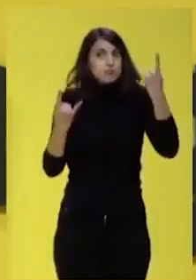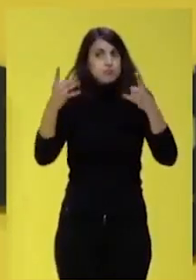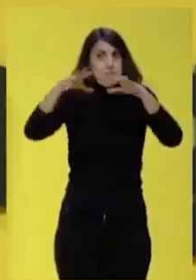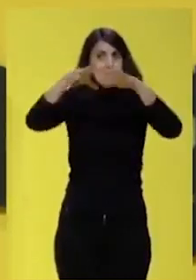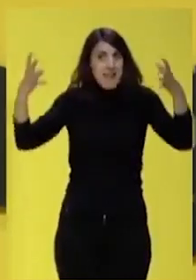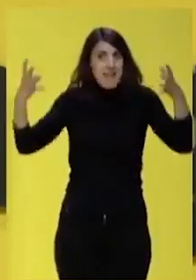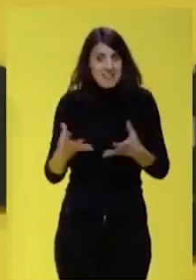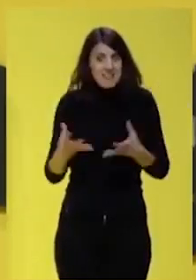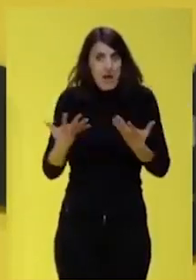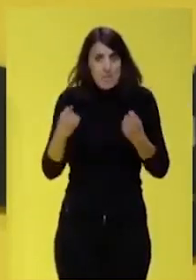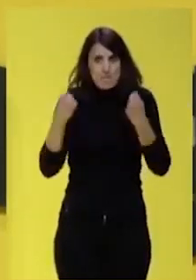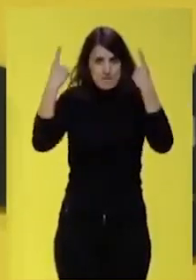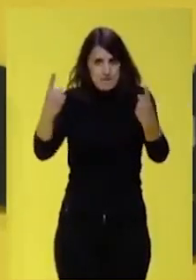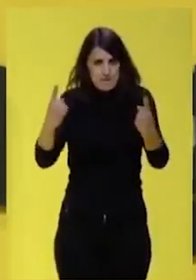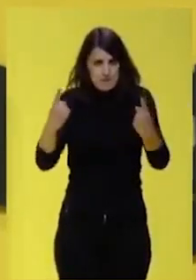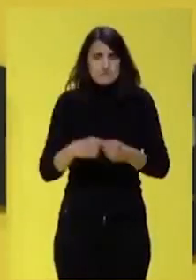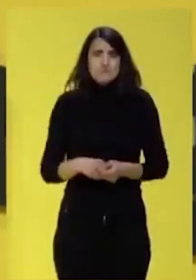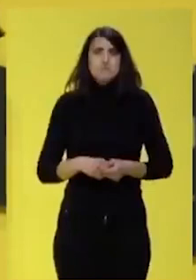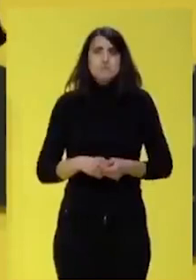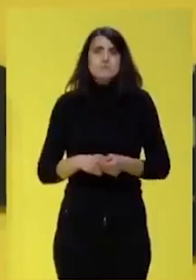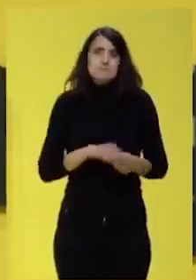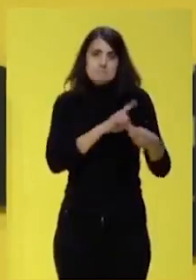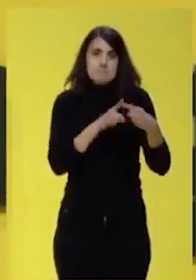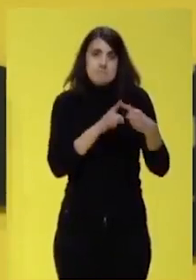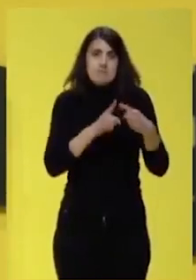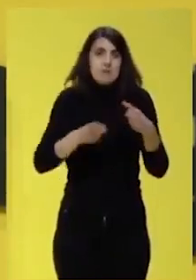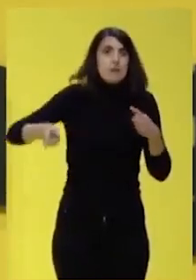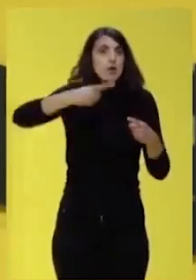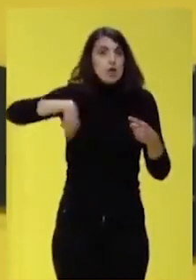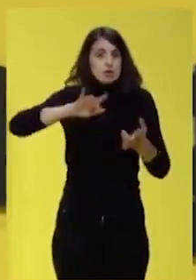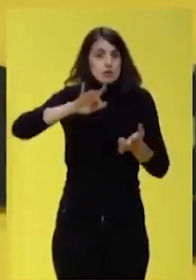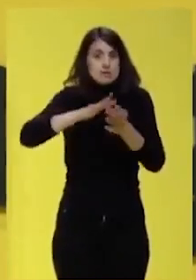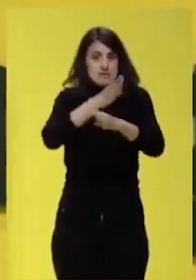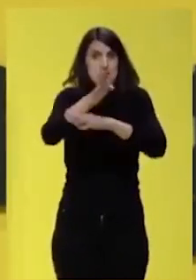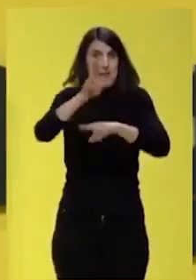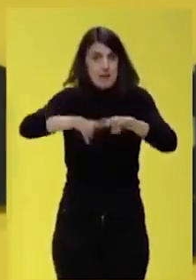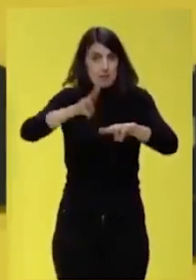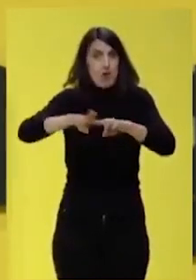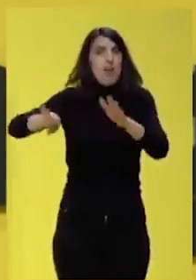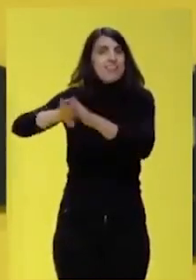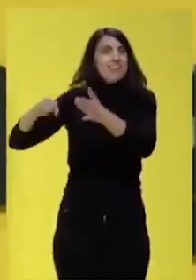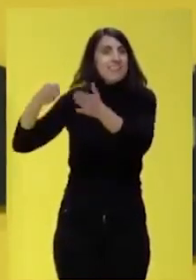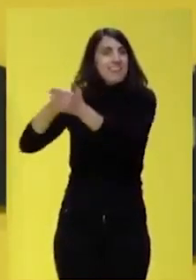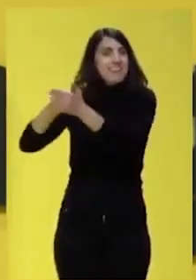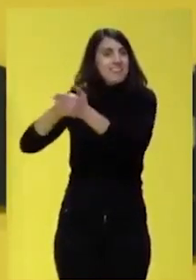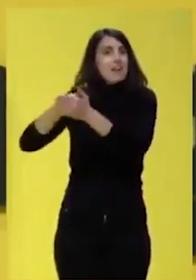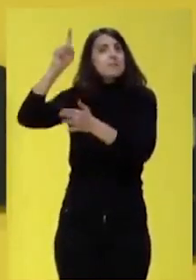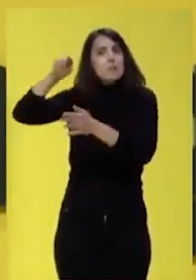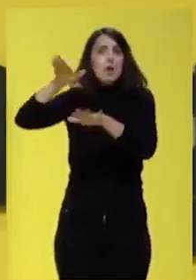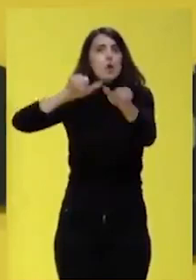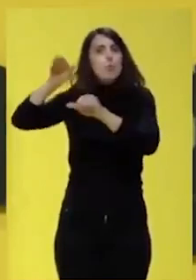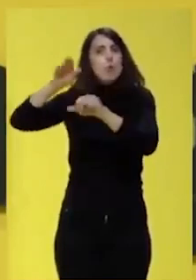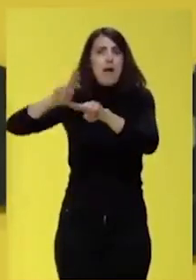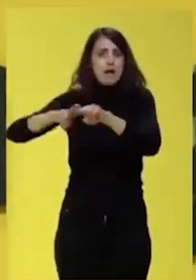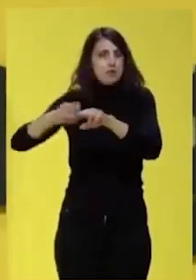planeta por primera vez. Cada vez que nosotros y nosotras acudimos a un acto, la ultraderecha española convoca a otro acto.